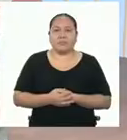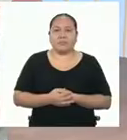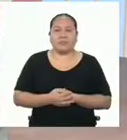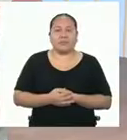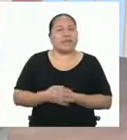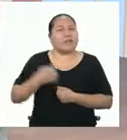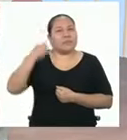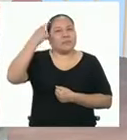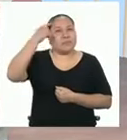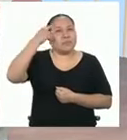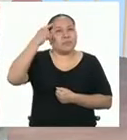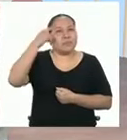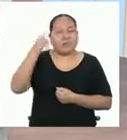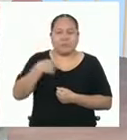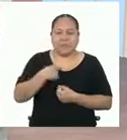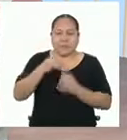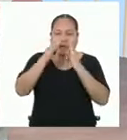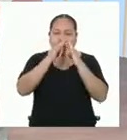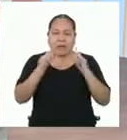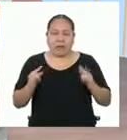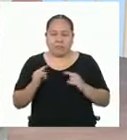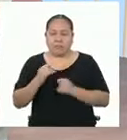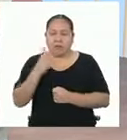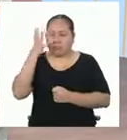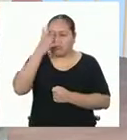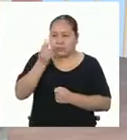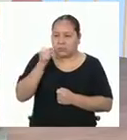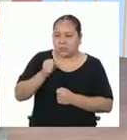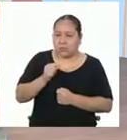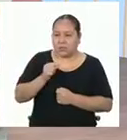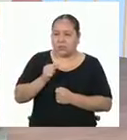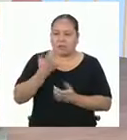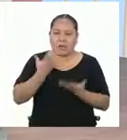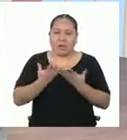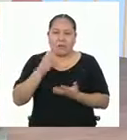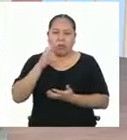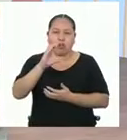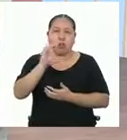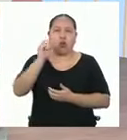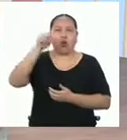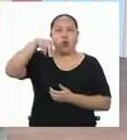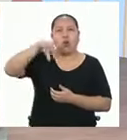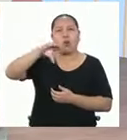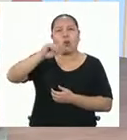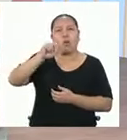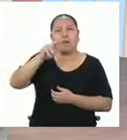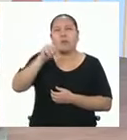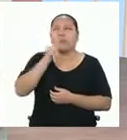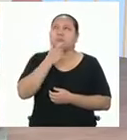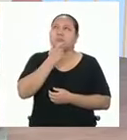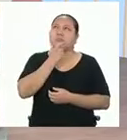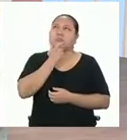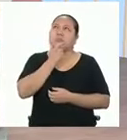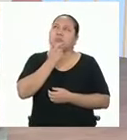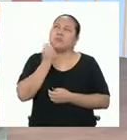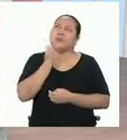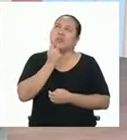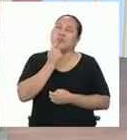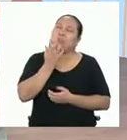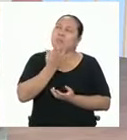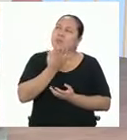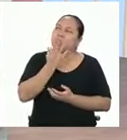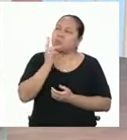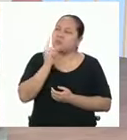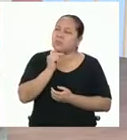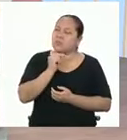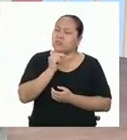Creo que mi carpa se vería muy chévere si fuera cóncava. Aunque no. Tal vez no, porque